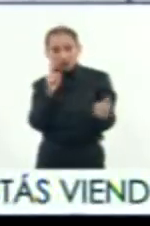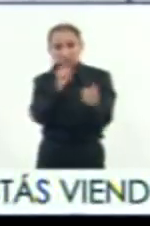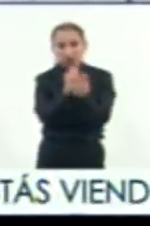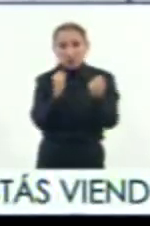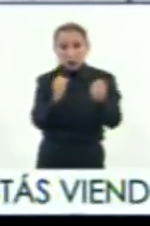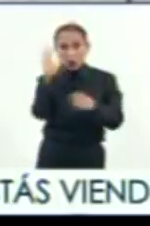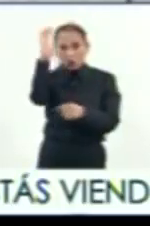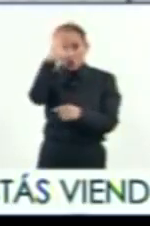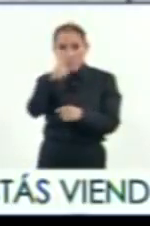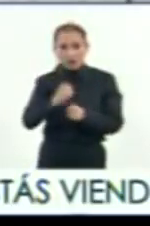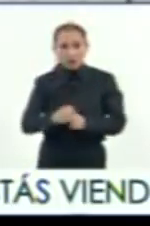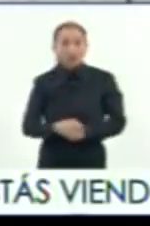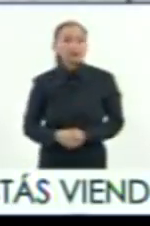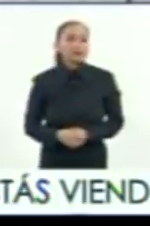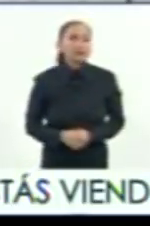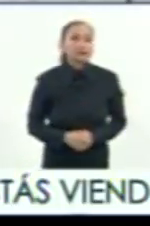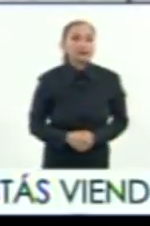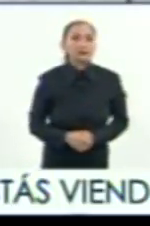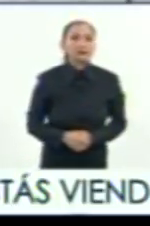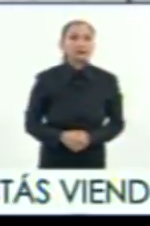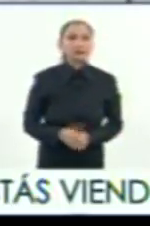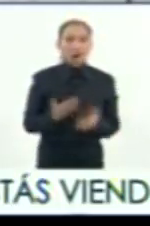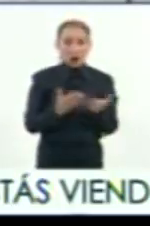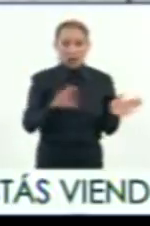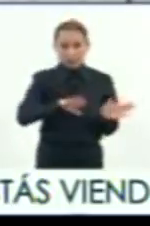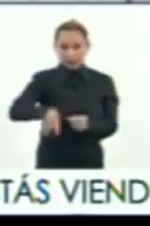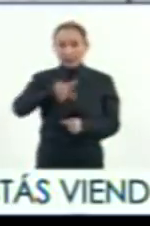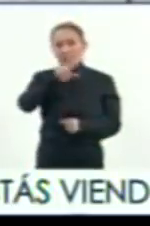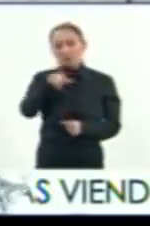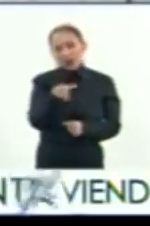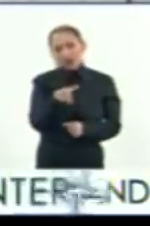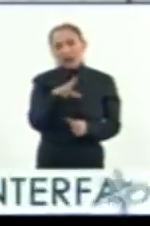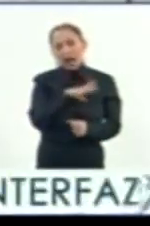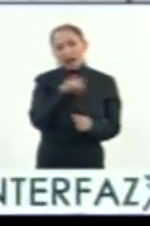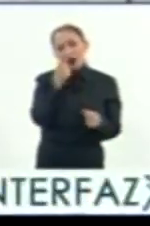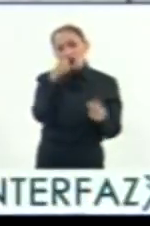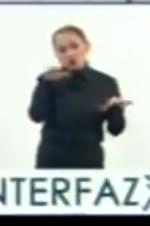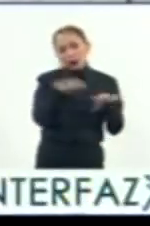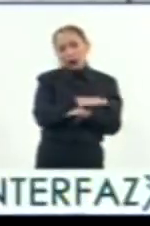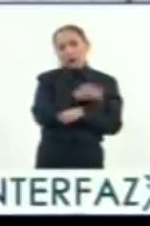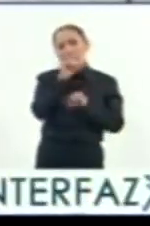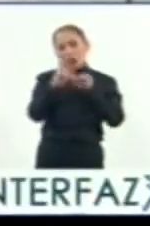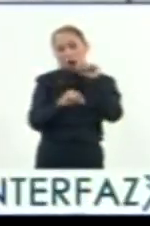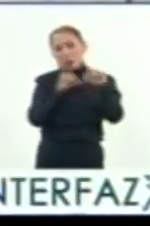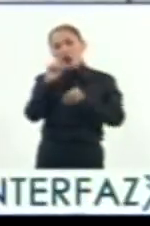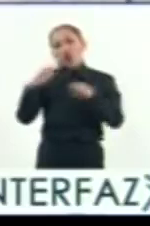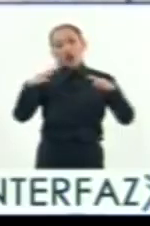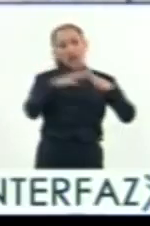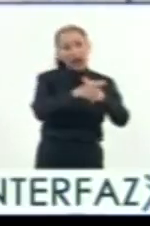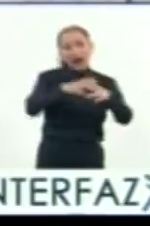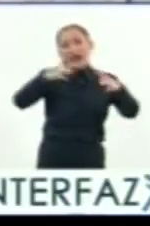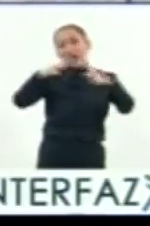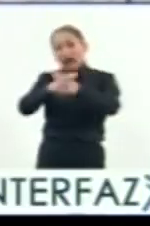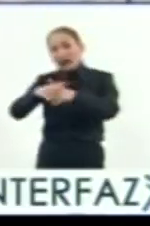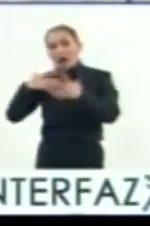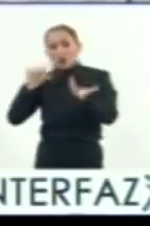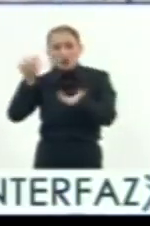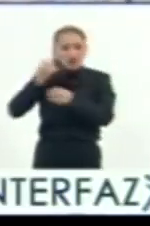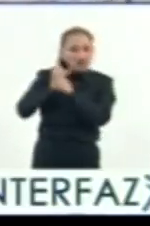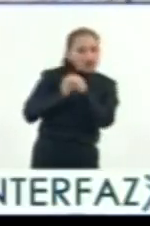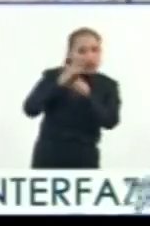en cuanto a cultura se refiere. Sí. Ahora, después van a venir algunos cambios conforme va a ir haciendo la guerra, conforme van haciendo las